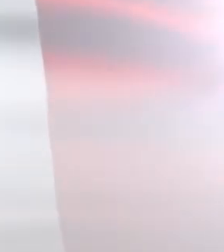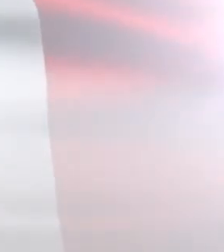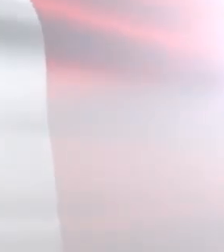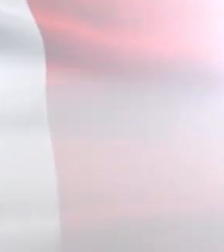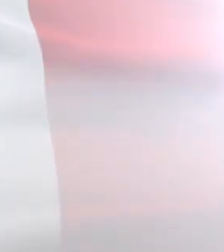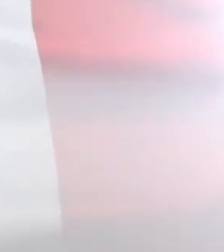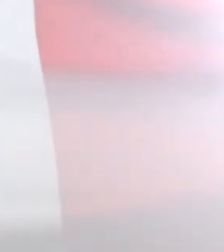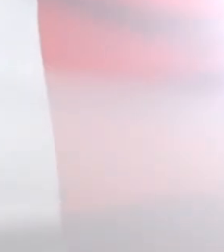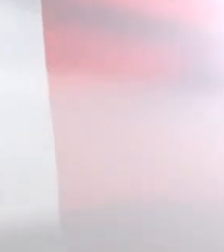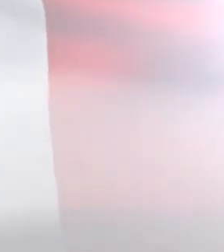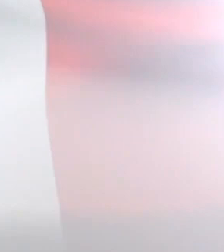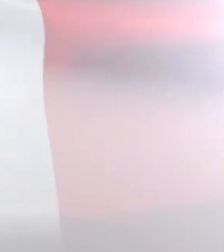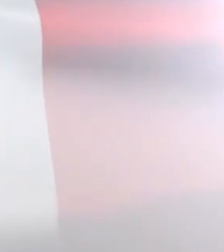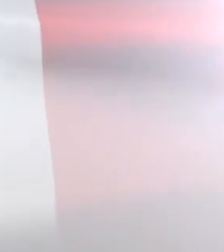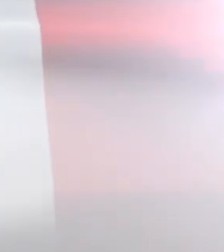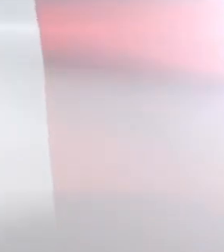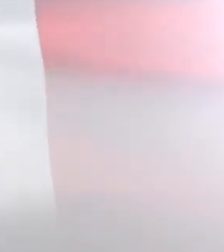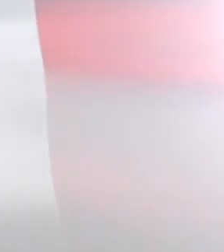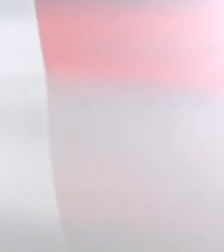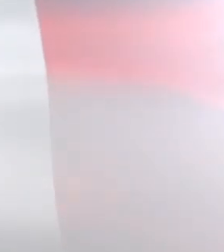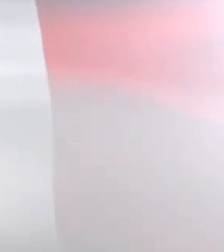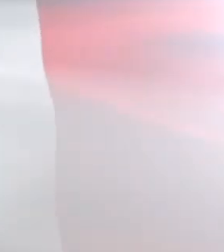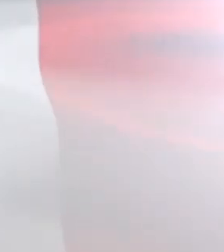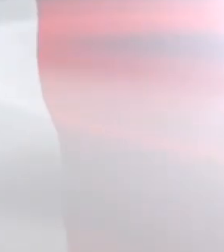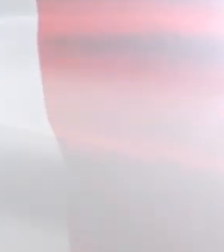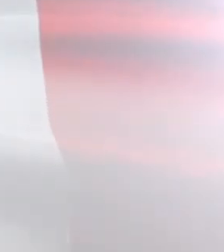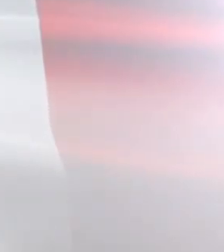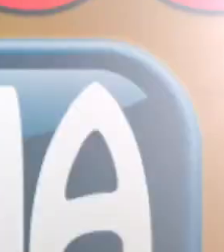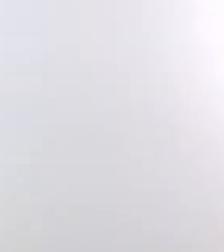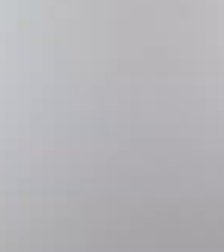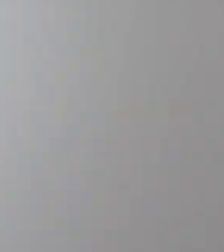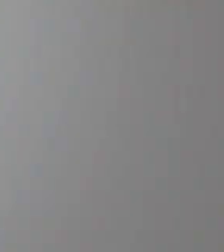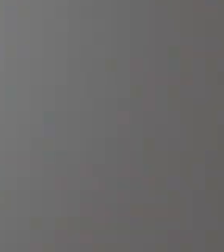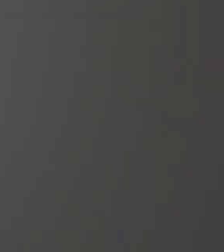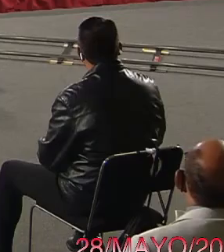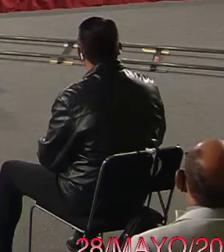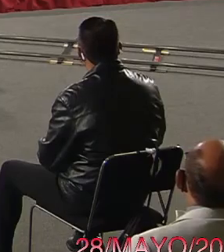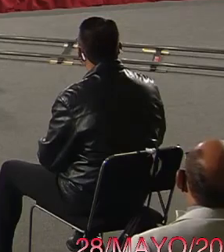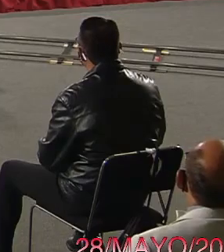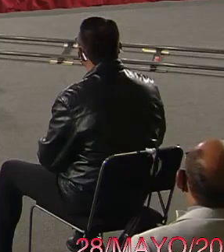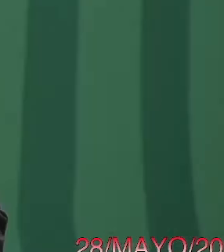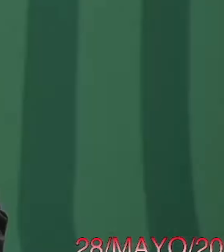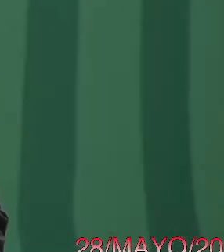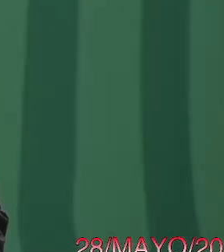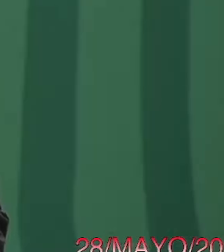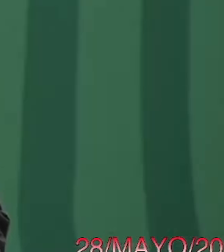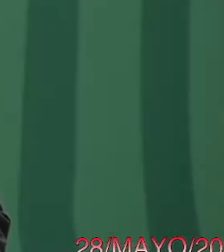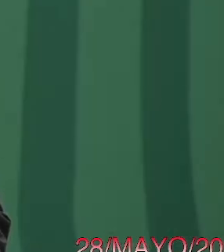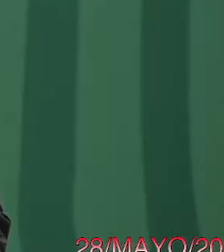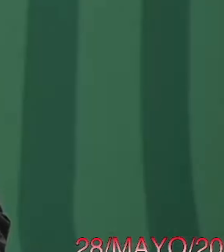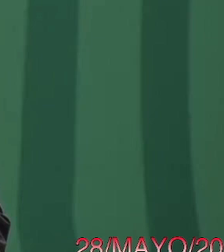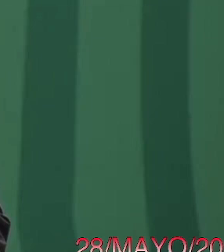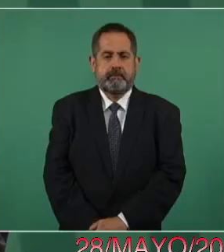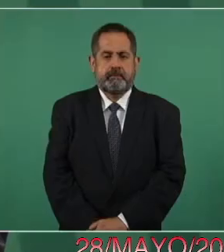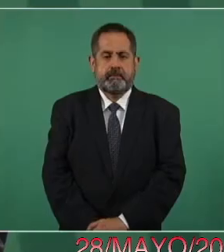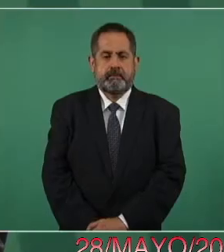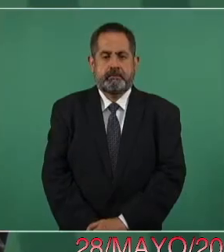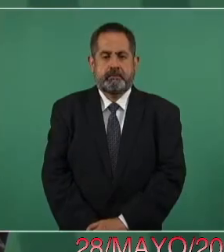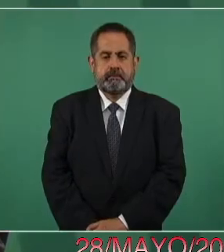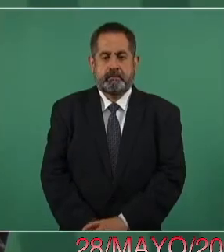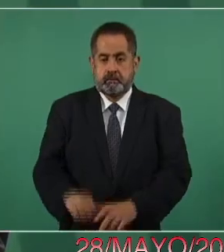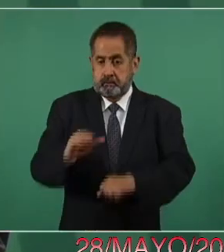Esto es México Informa. Bueno, el día de hoy vamos a